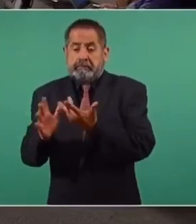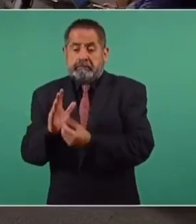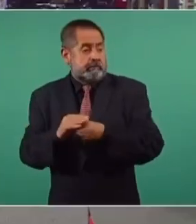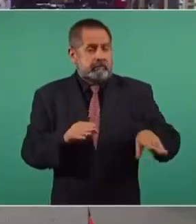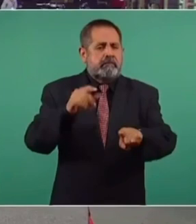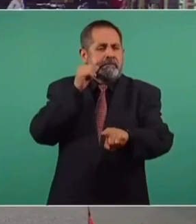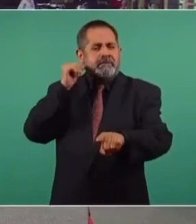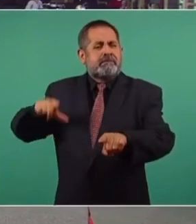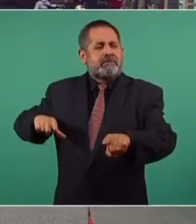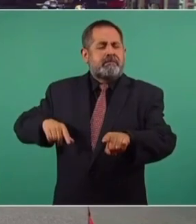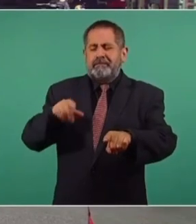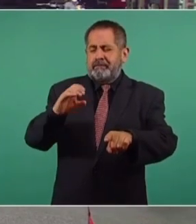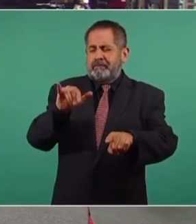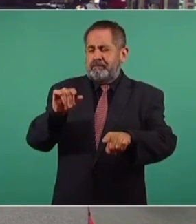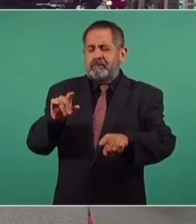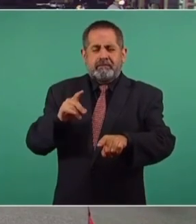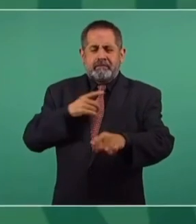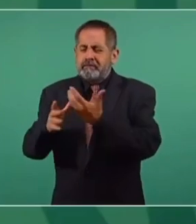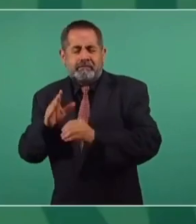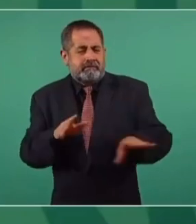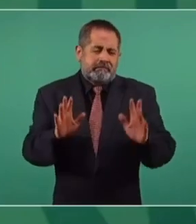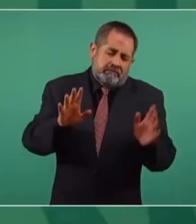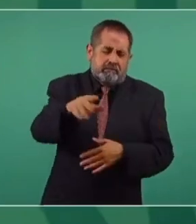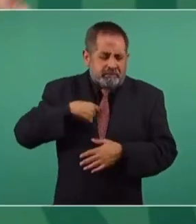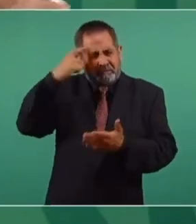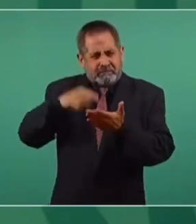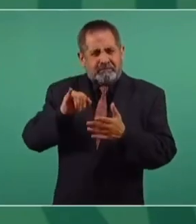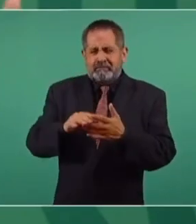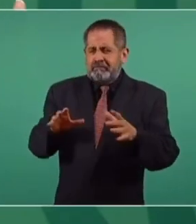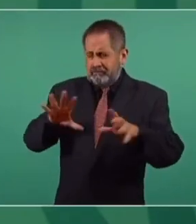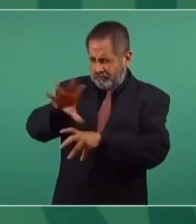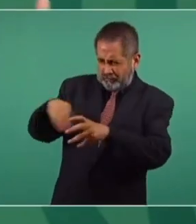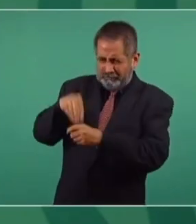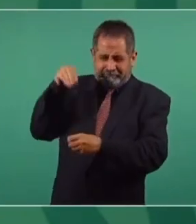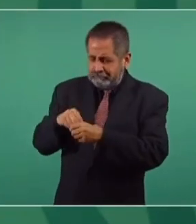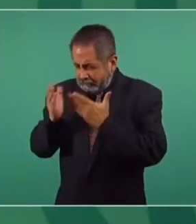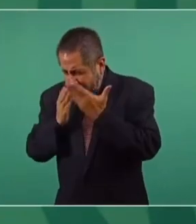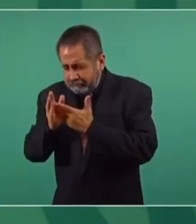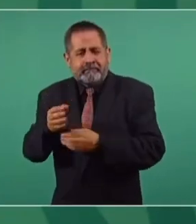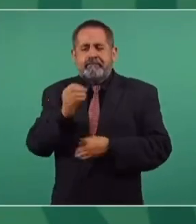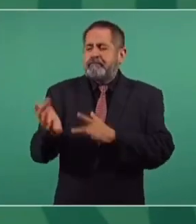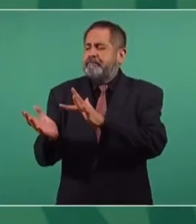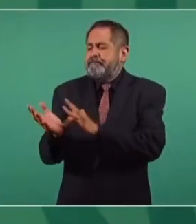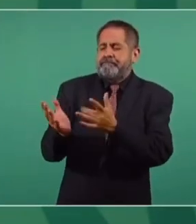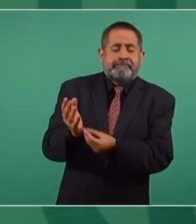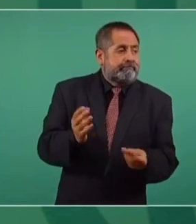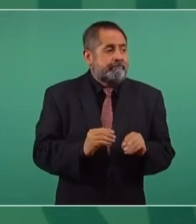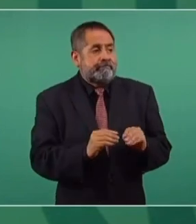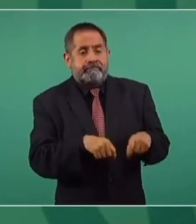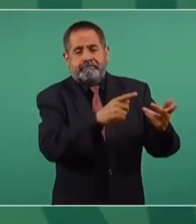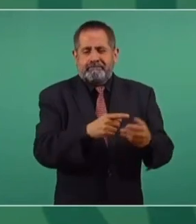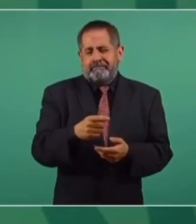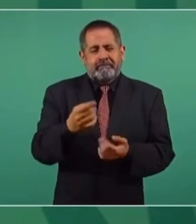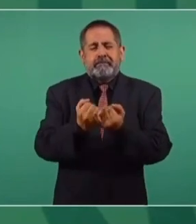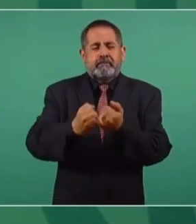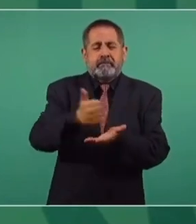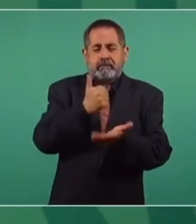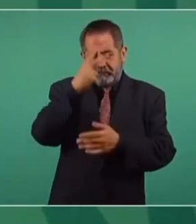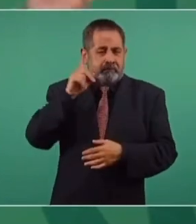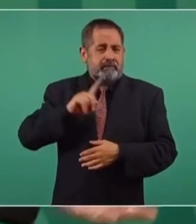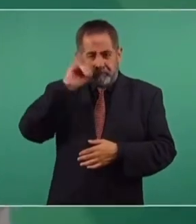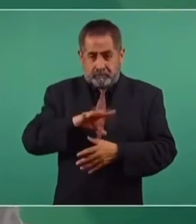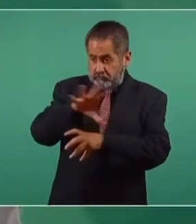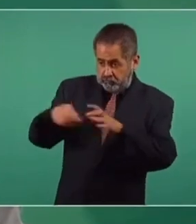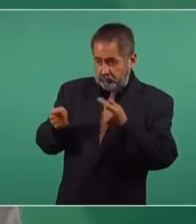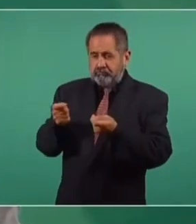gobierno que por lo menos de su gobierno no hubo tales filtraciones? Debe, debe haber habido. Es que no alcanza la jefa de gobierno ni ninguna autoridad en